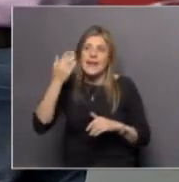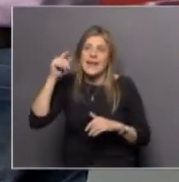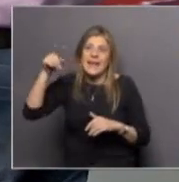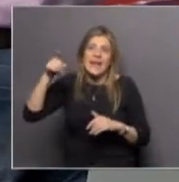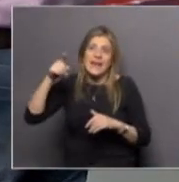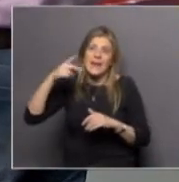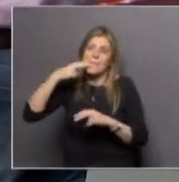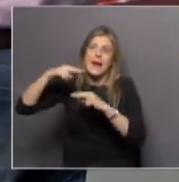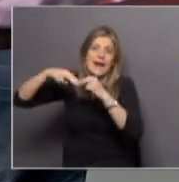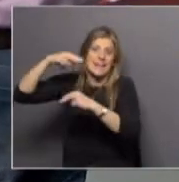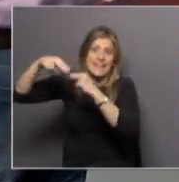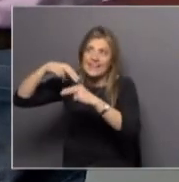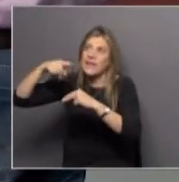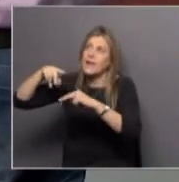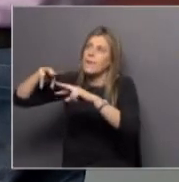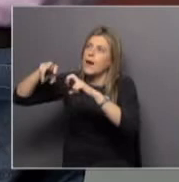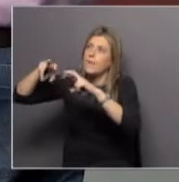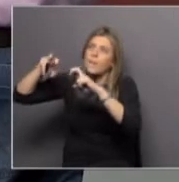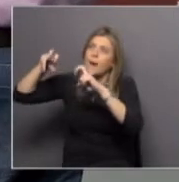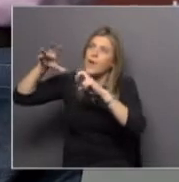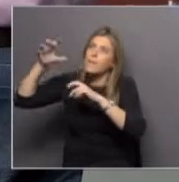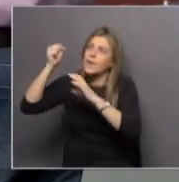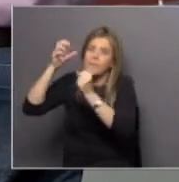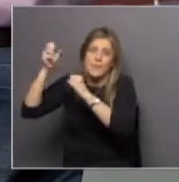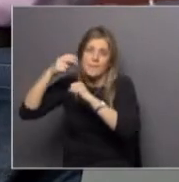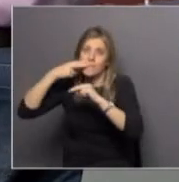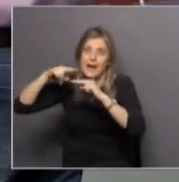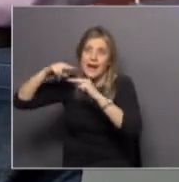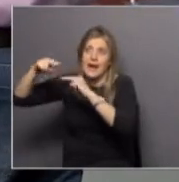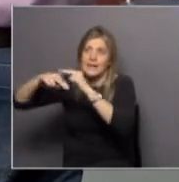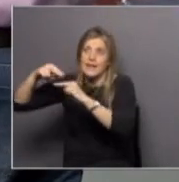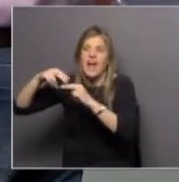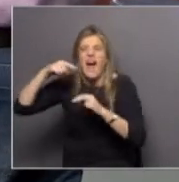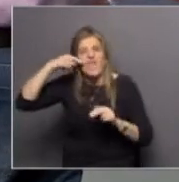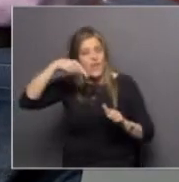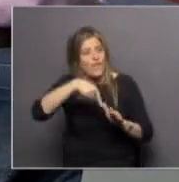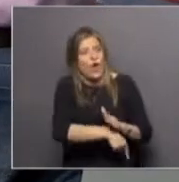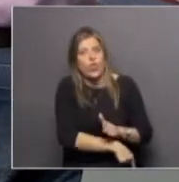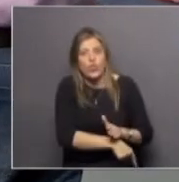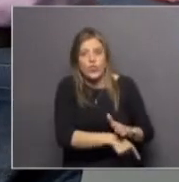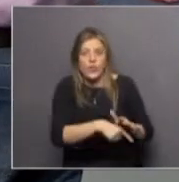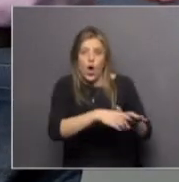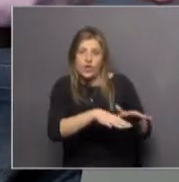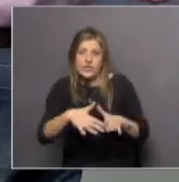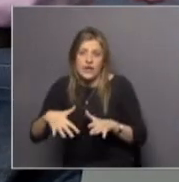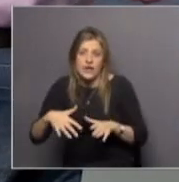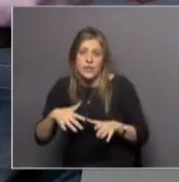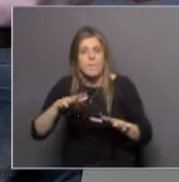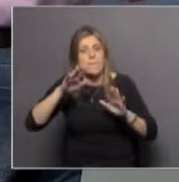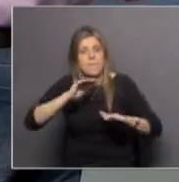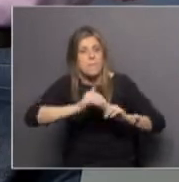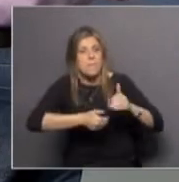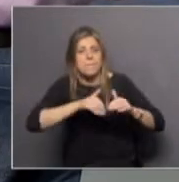que sobre el fondo de los océanos y sobre estos ecosistemas